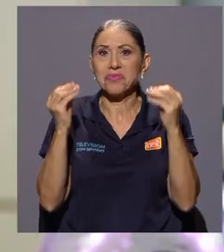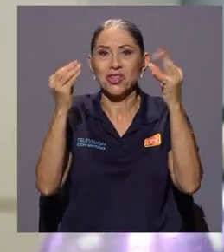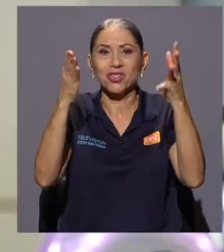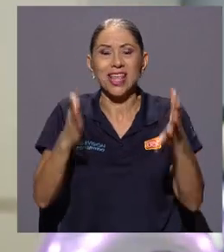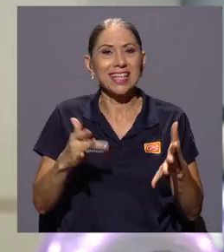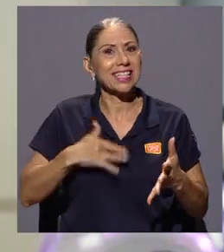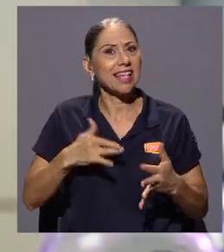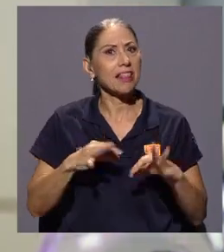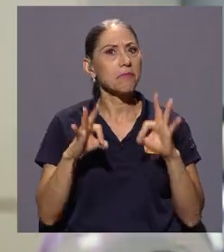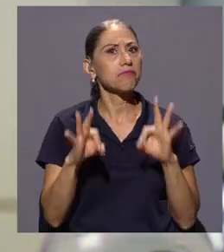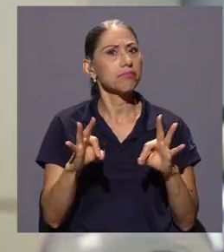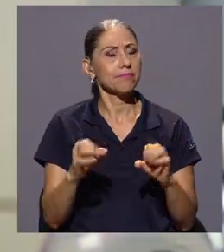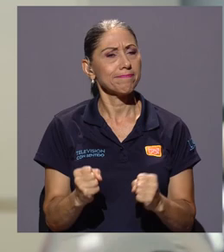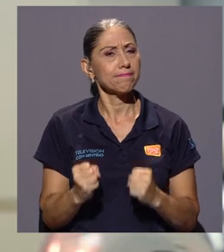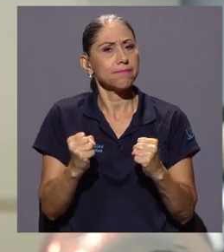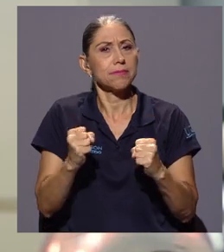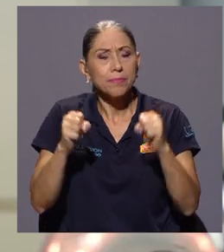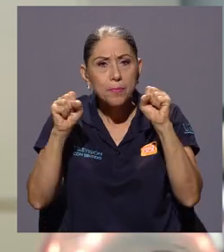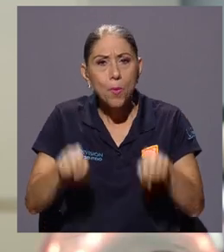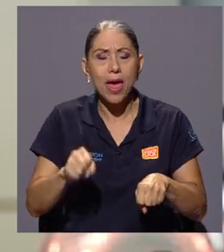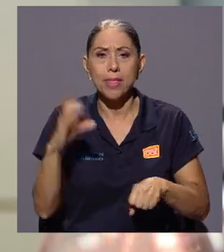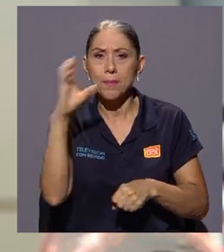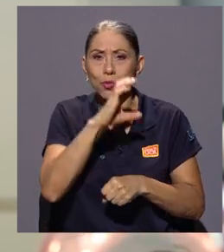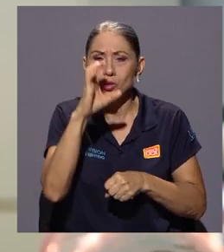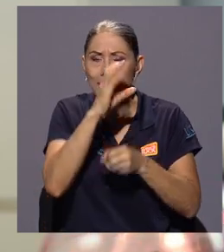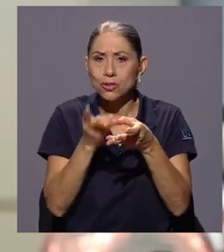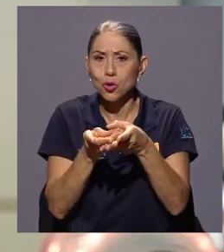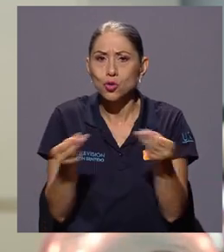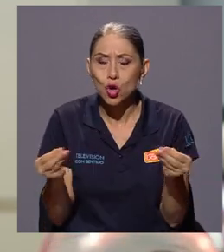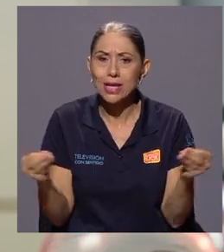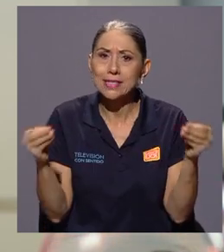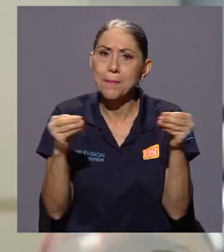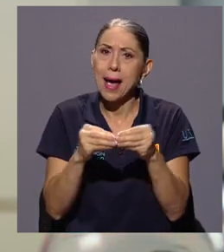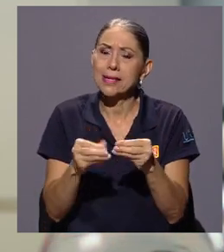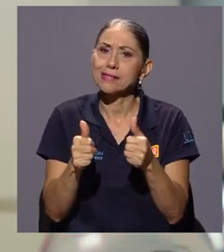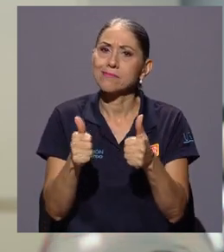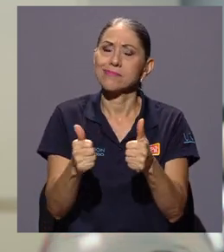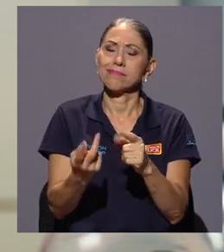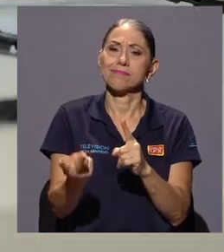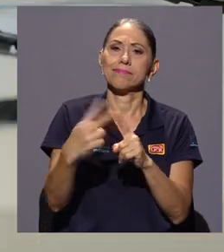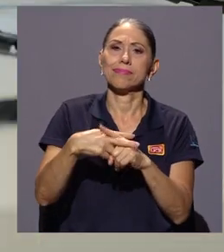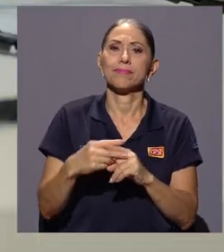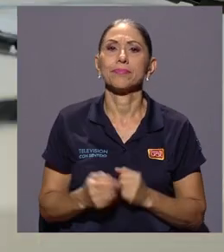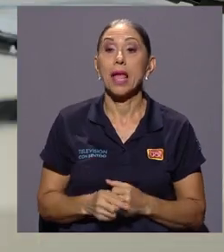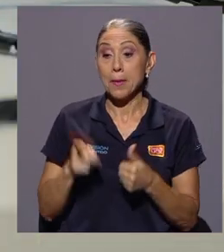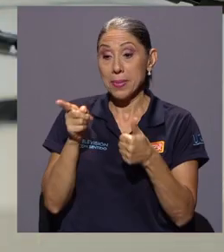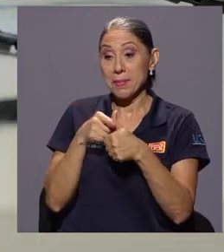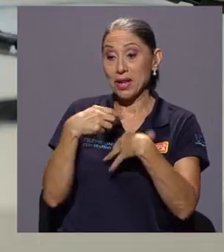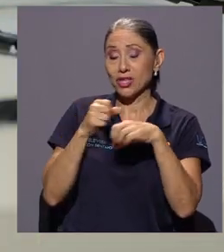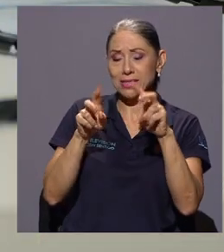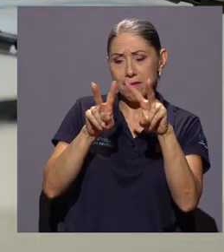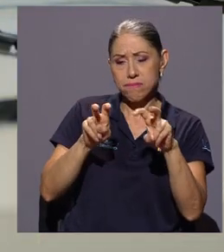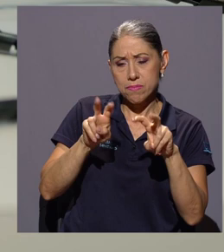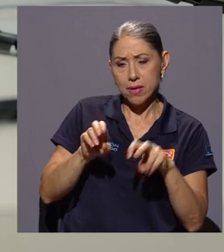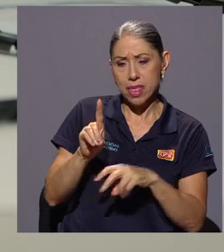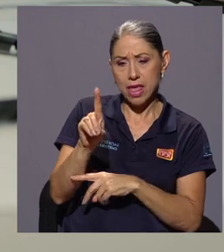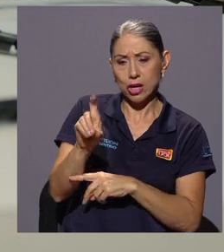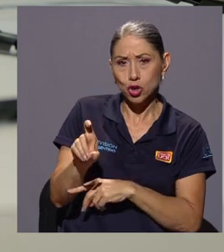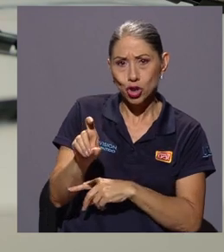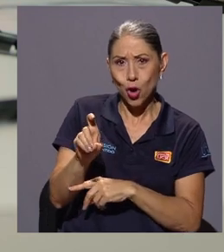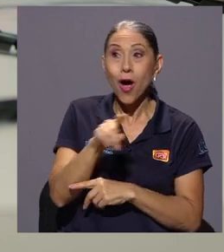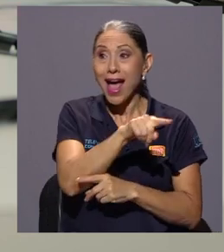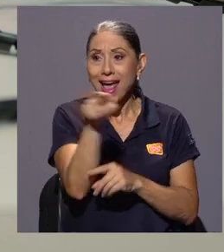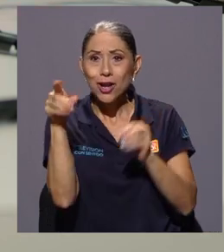docentes se sienten más apropiadas y ya pueden buscar soluciones de manera más práctica. Después de elaborar un diagnóstico, los